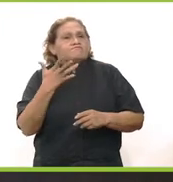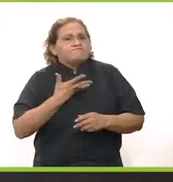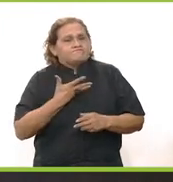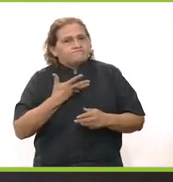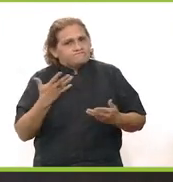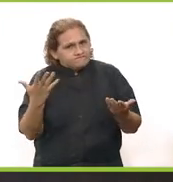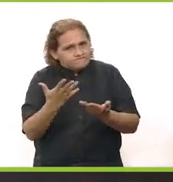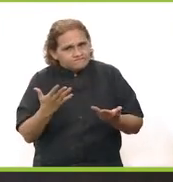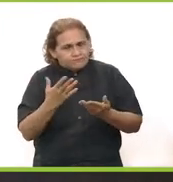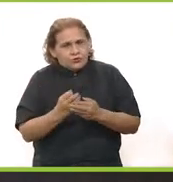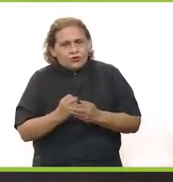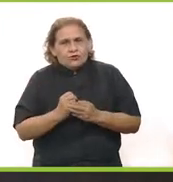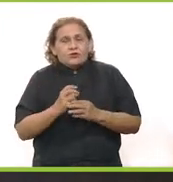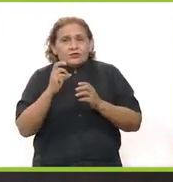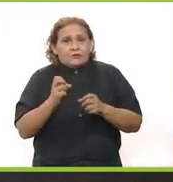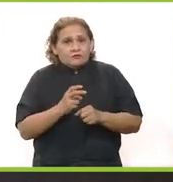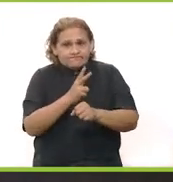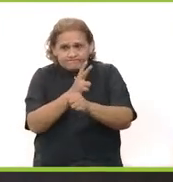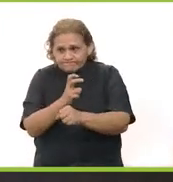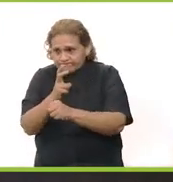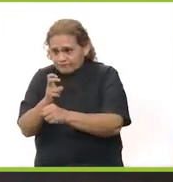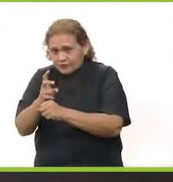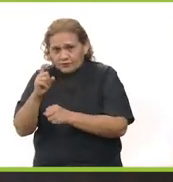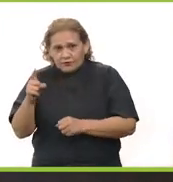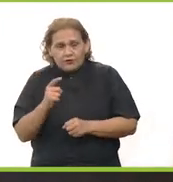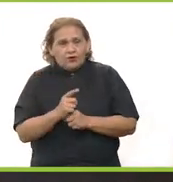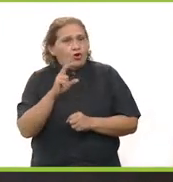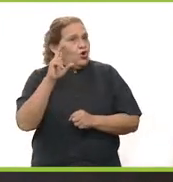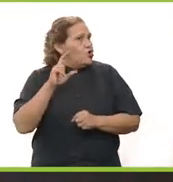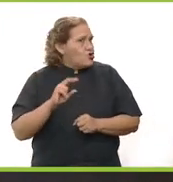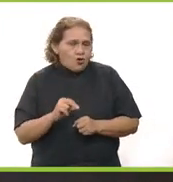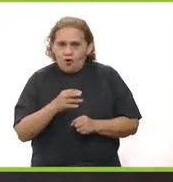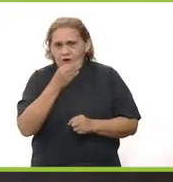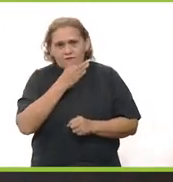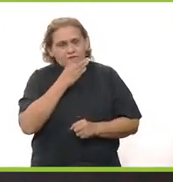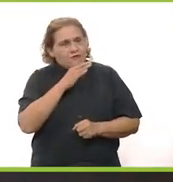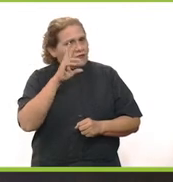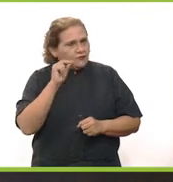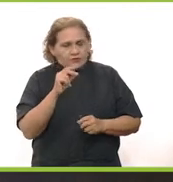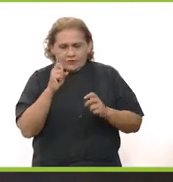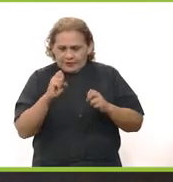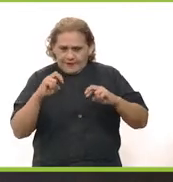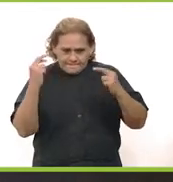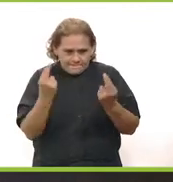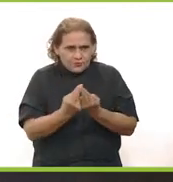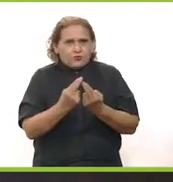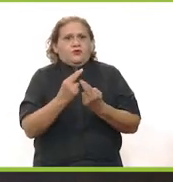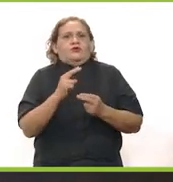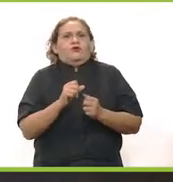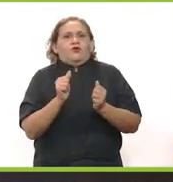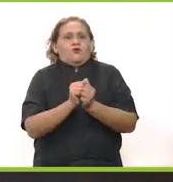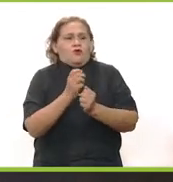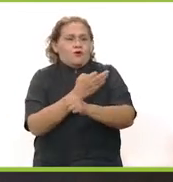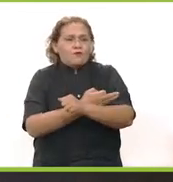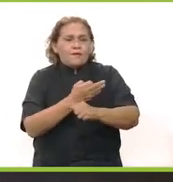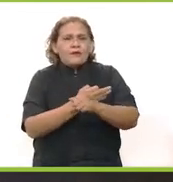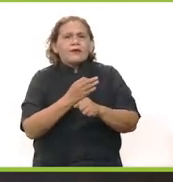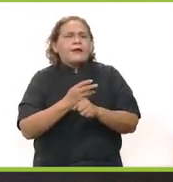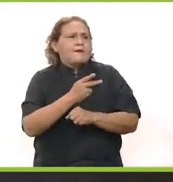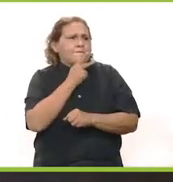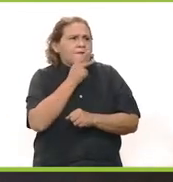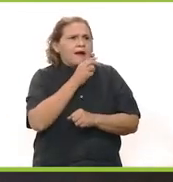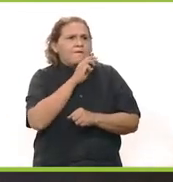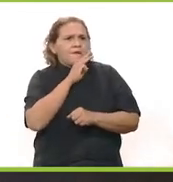de los yucatecos, lo tendremos que hacer. Entonces, el llamado que estamos haciendo es muy específico, no a las posadas, no podemos estar haciendo posadas